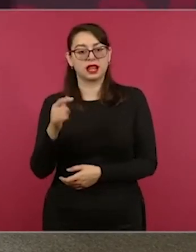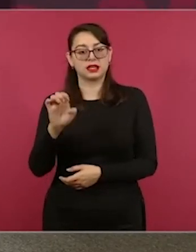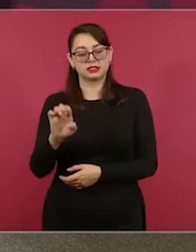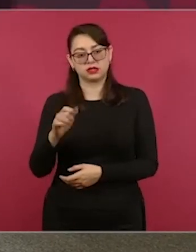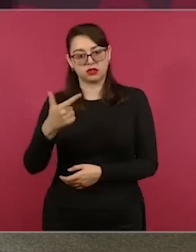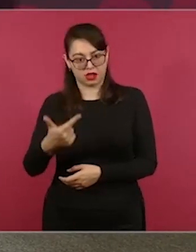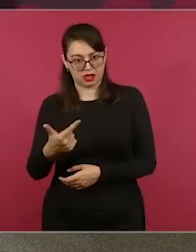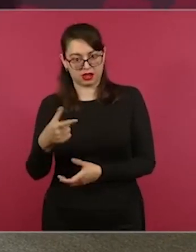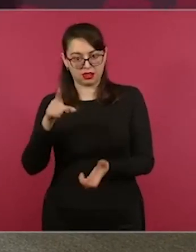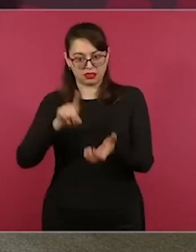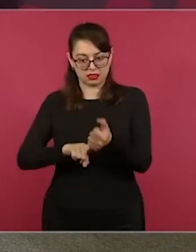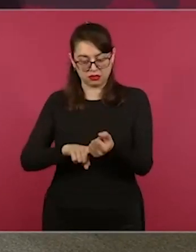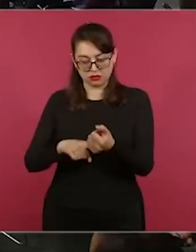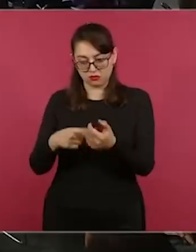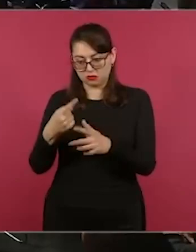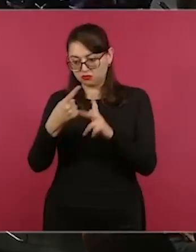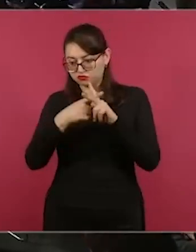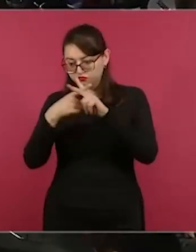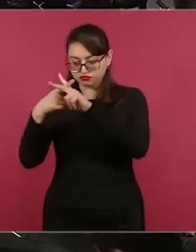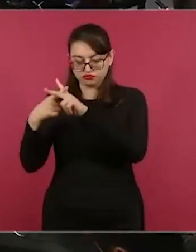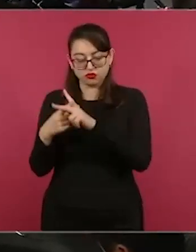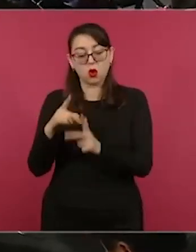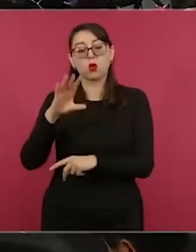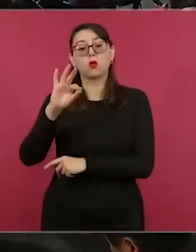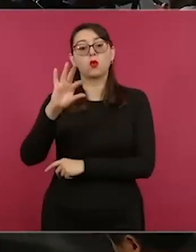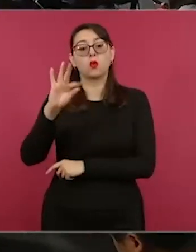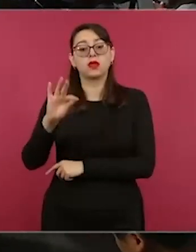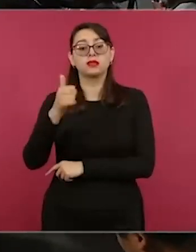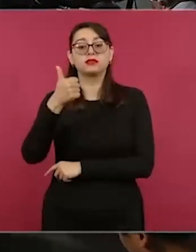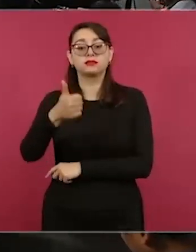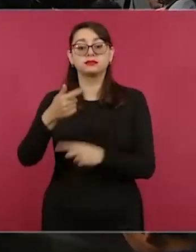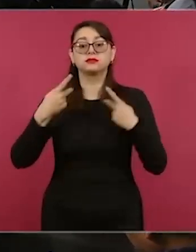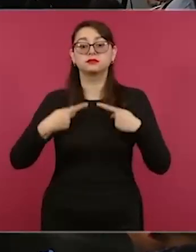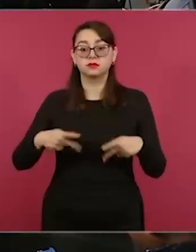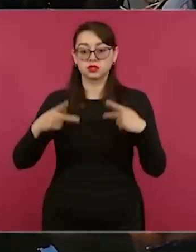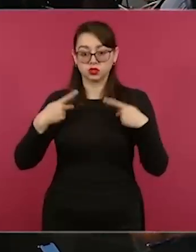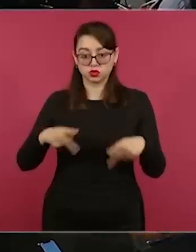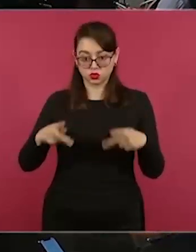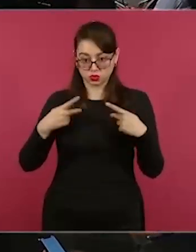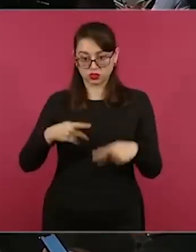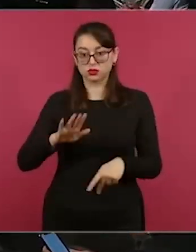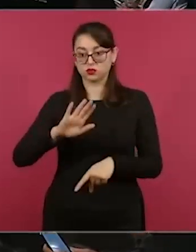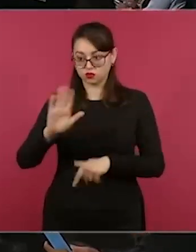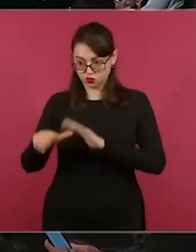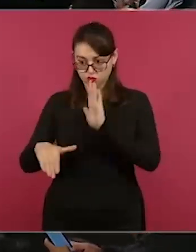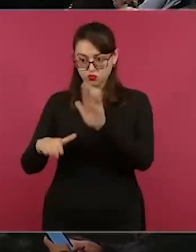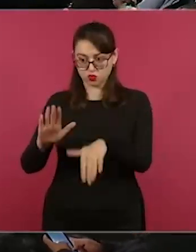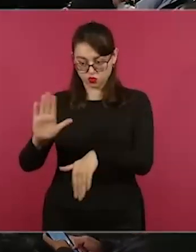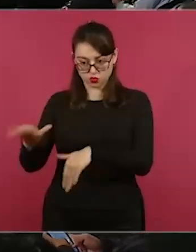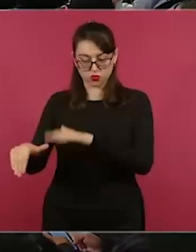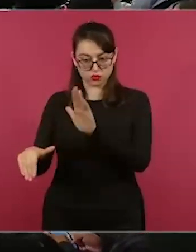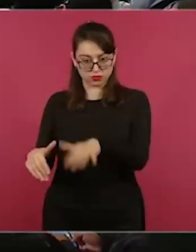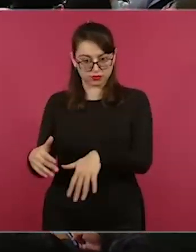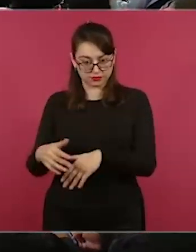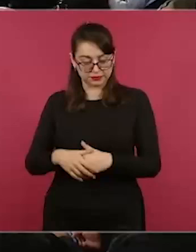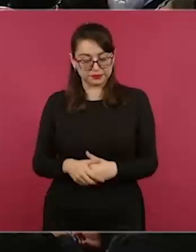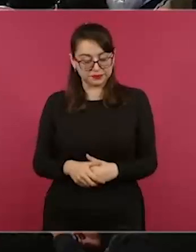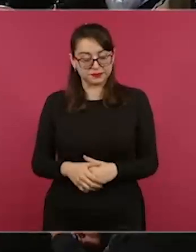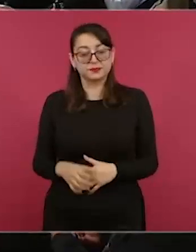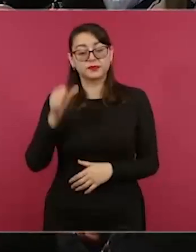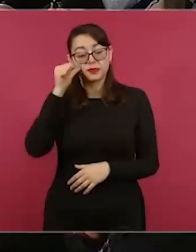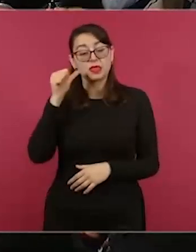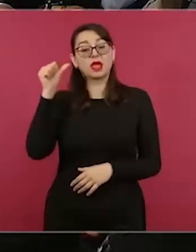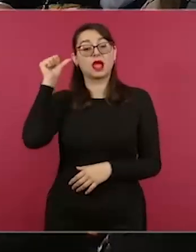personas fallecidas. Es importante aclarar que se está trabajando, que se atendieron durante el día de ayer y la